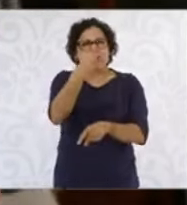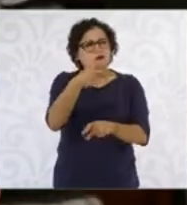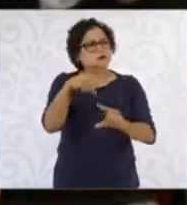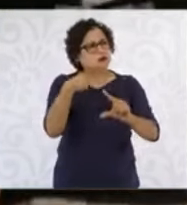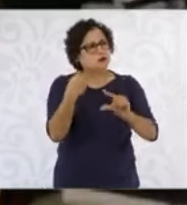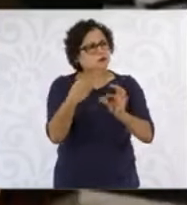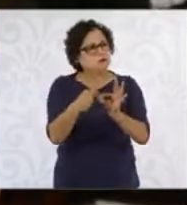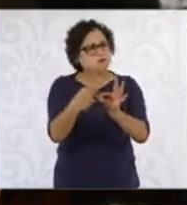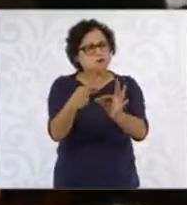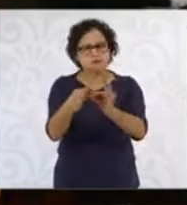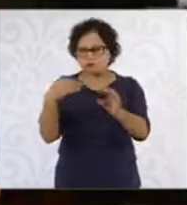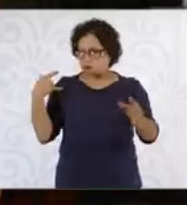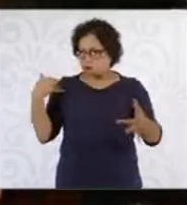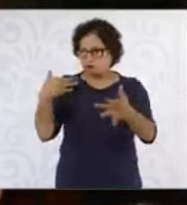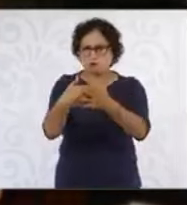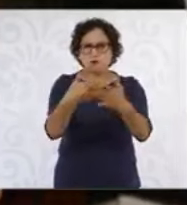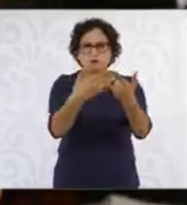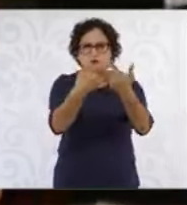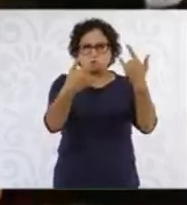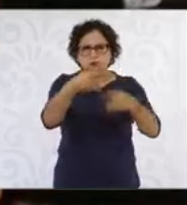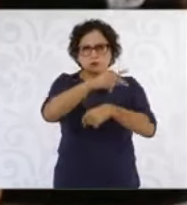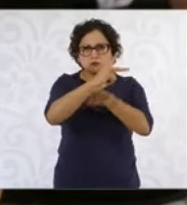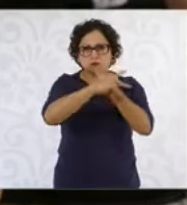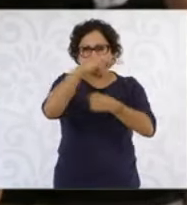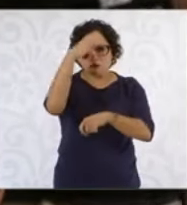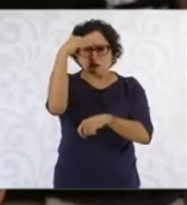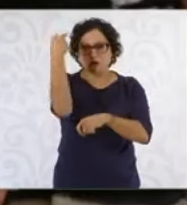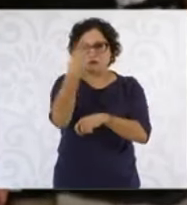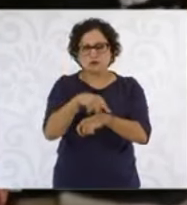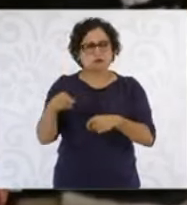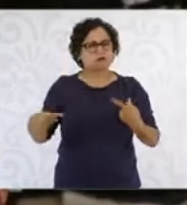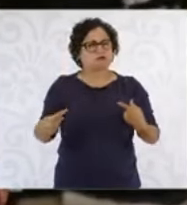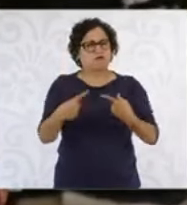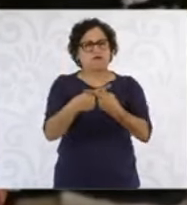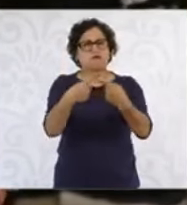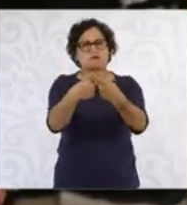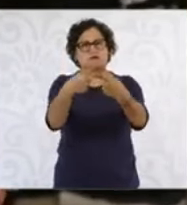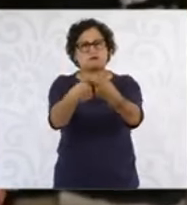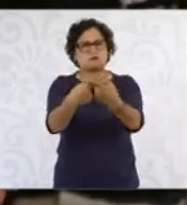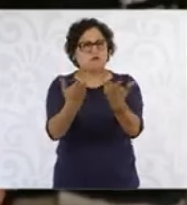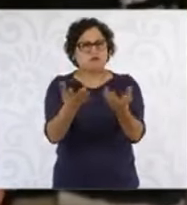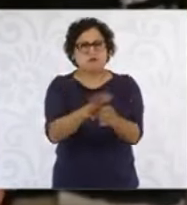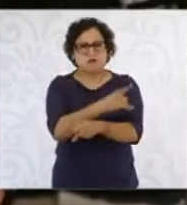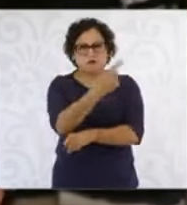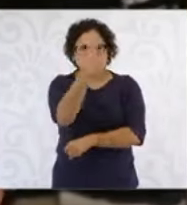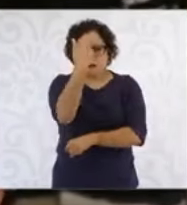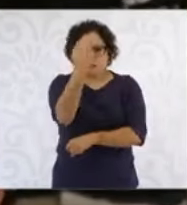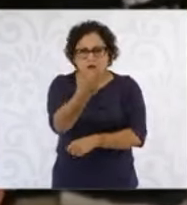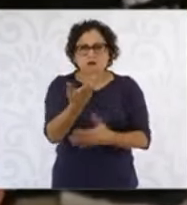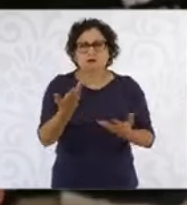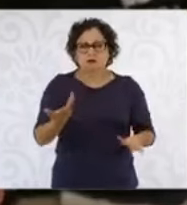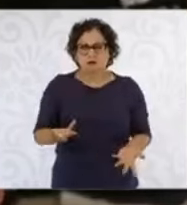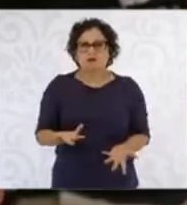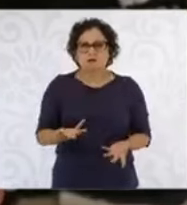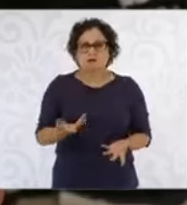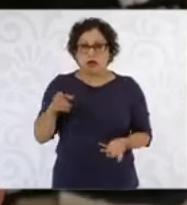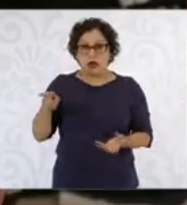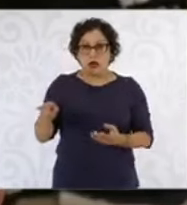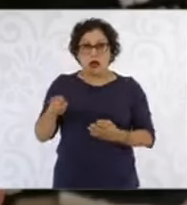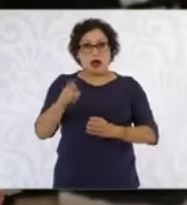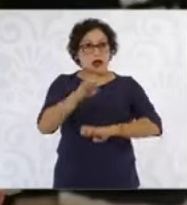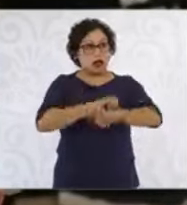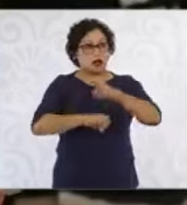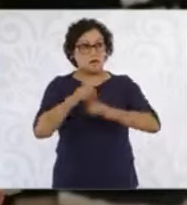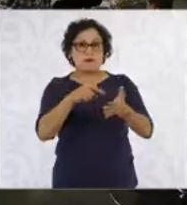calificación debido al sólido historial del gobierno de México en la implementación de políticas fiscales y monetarias que garantizan la